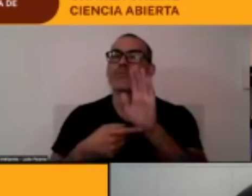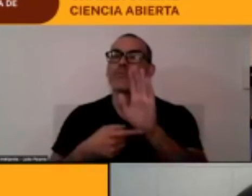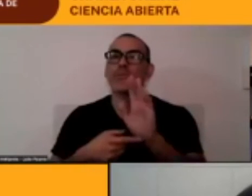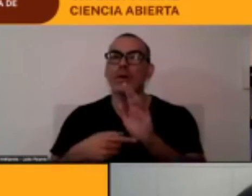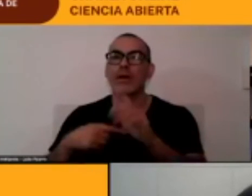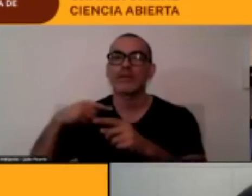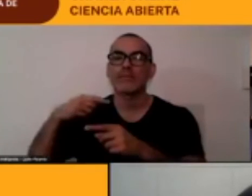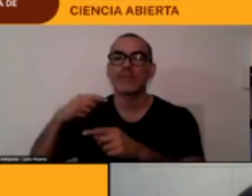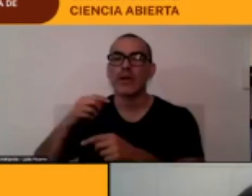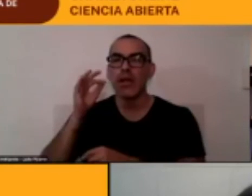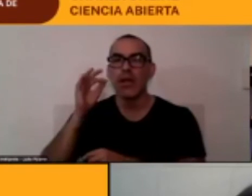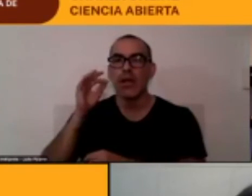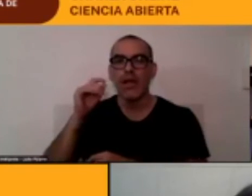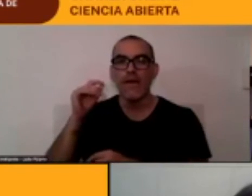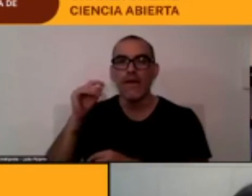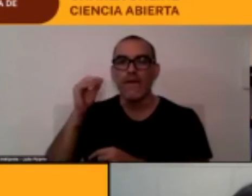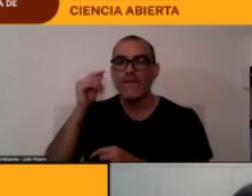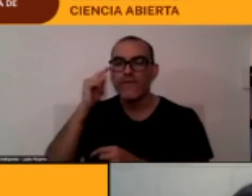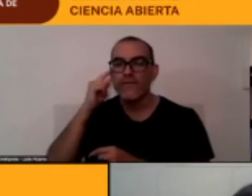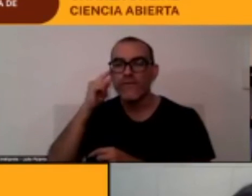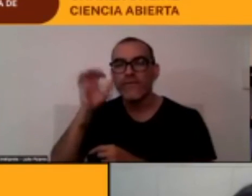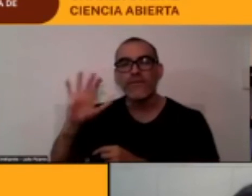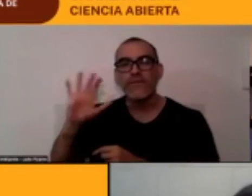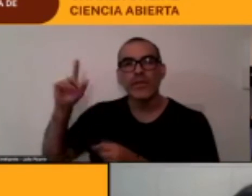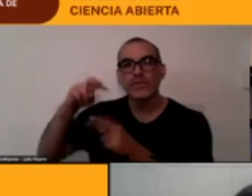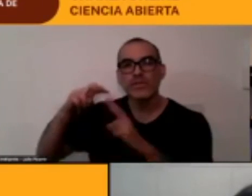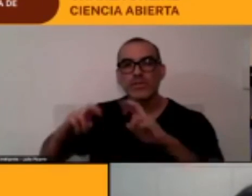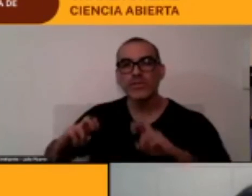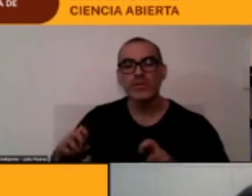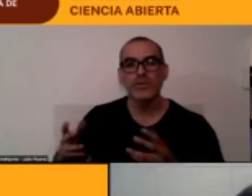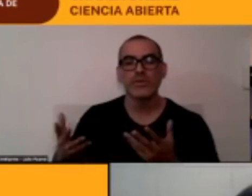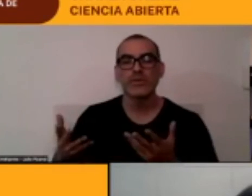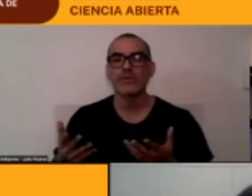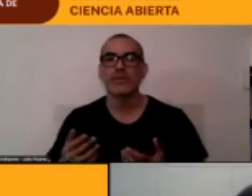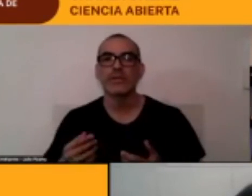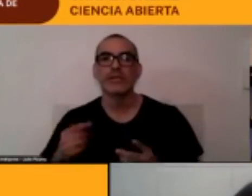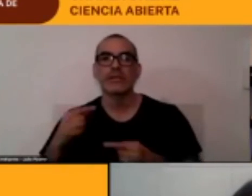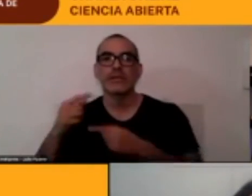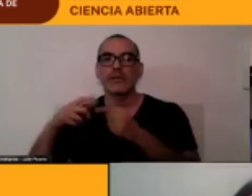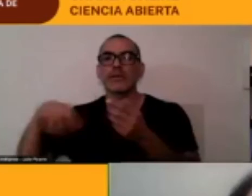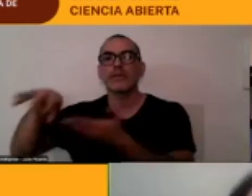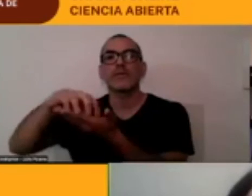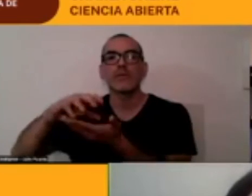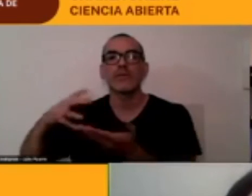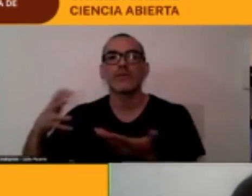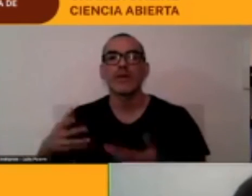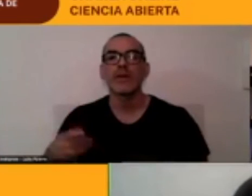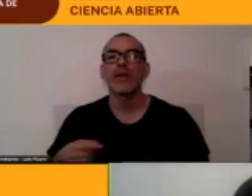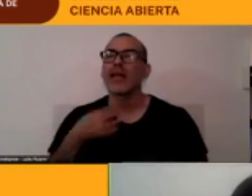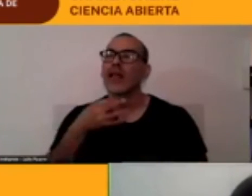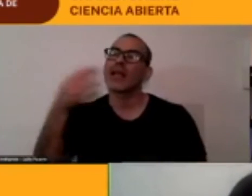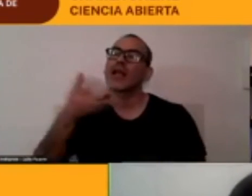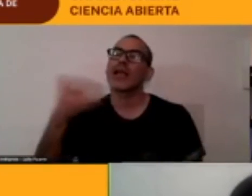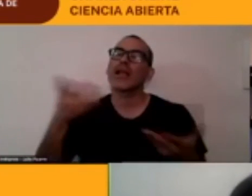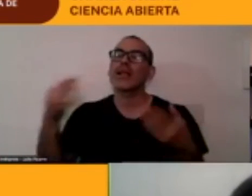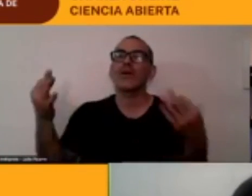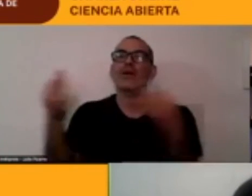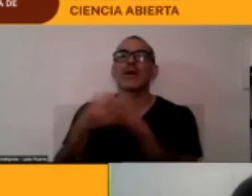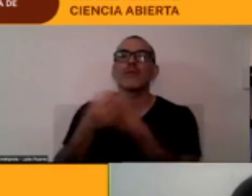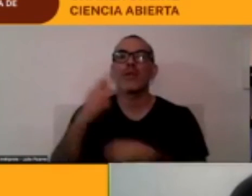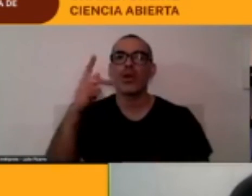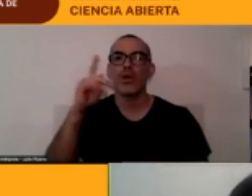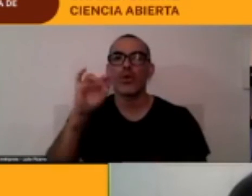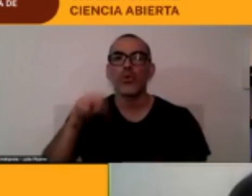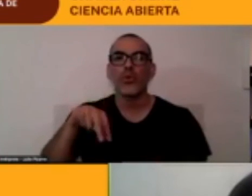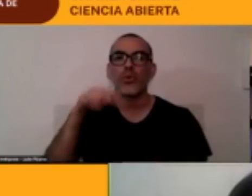el Cunsa sobre la comunidad muy buena la charla gracias Elizabeth que nos habla porque es importante rescatar la